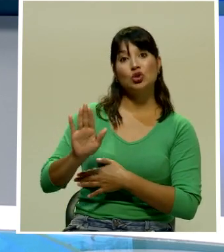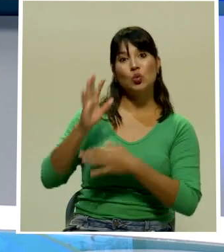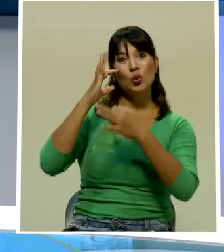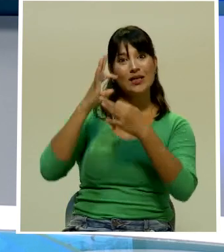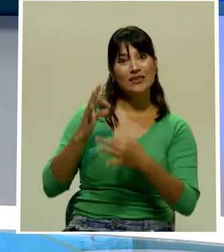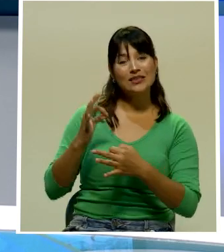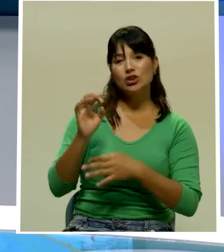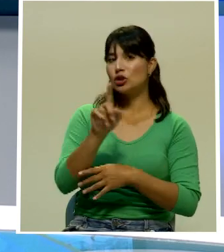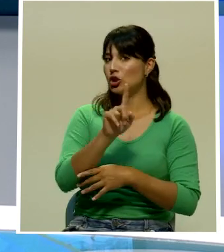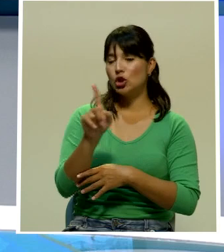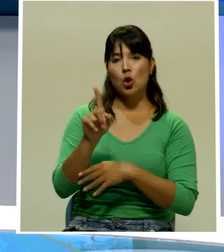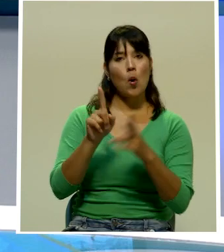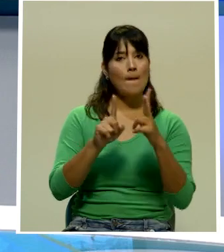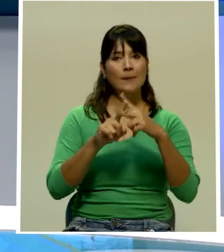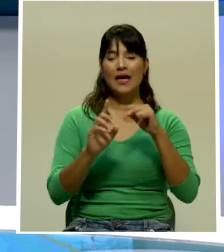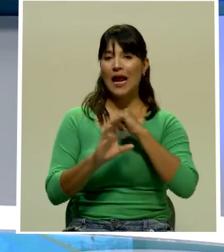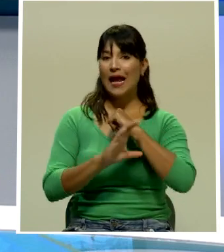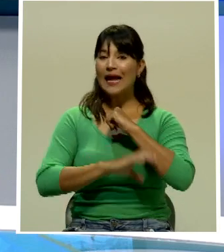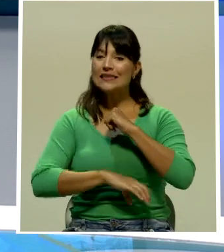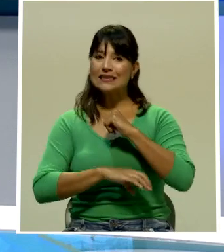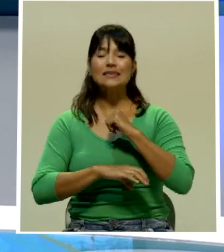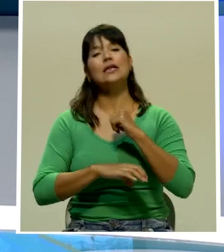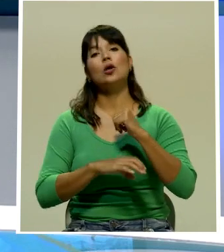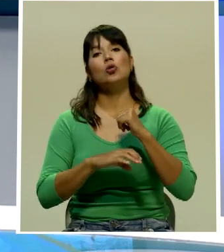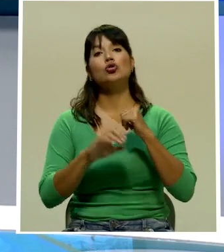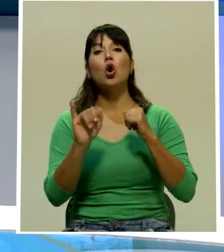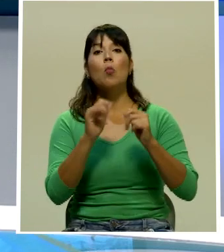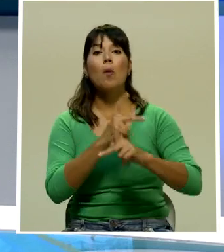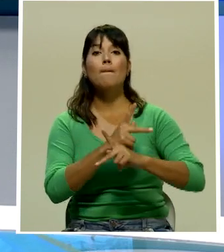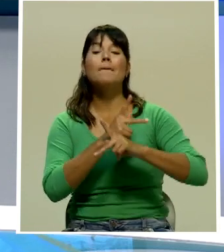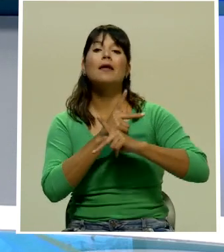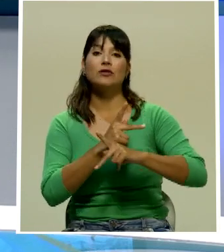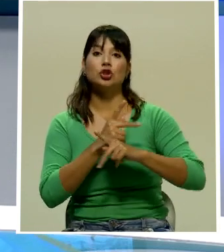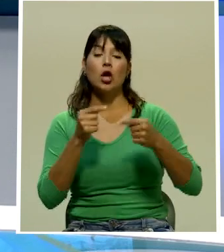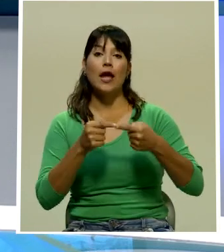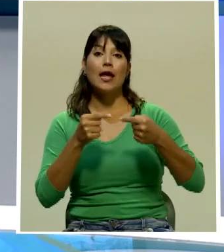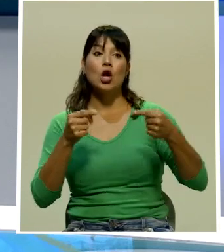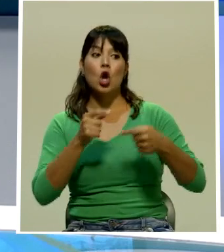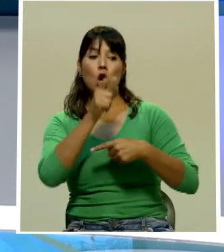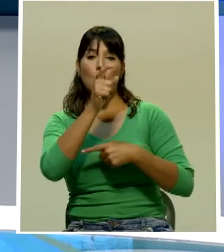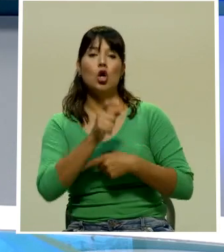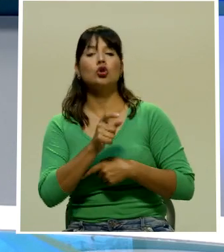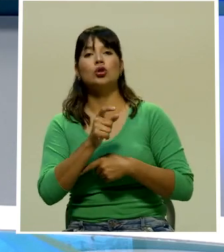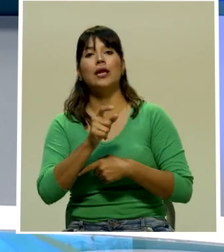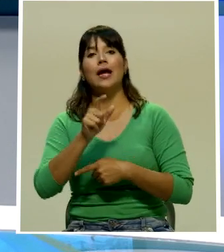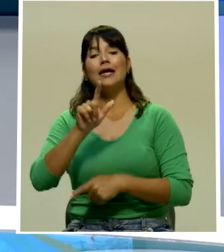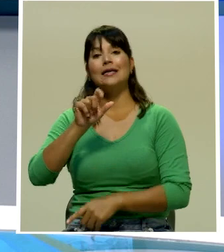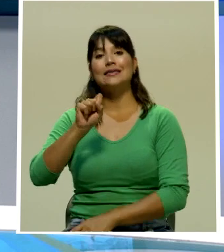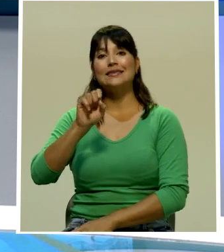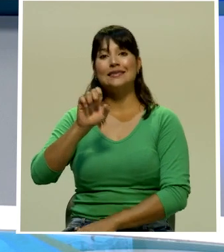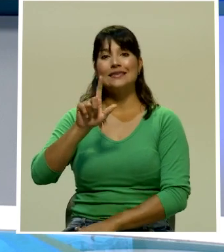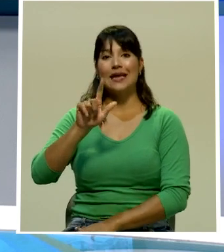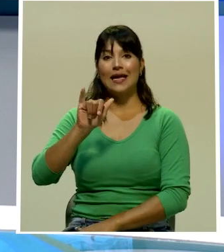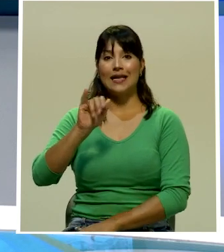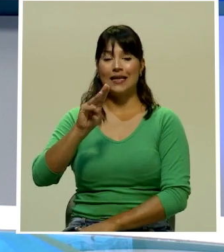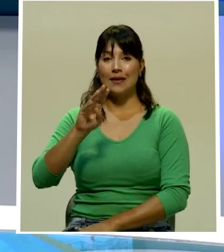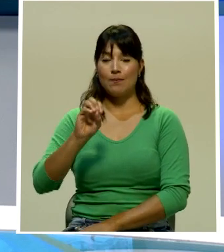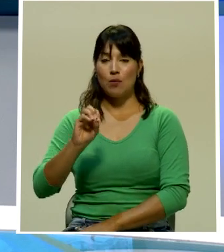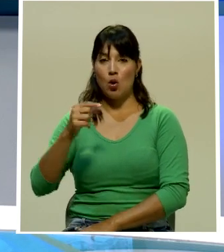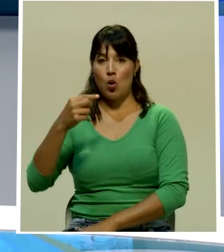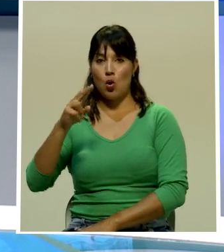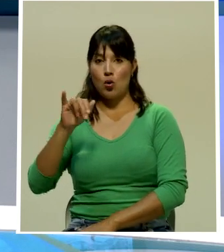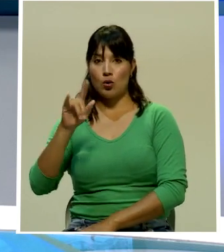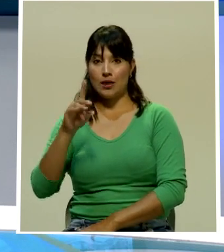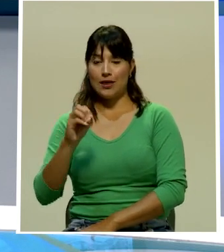las medidas cautelares solicitadas por la Fiscalía contra Celi Moguido y dos